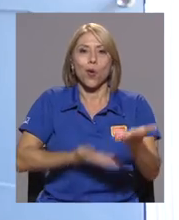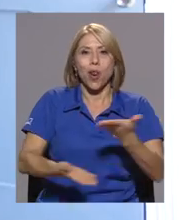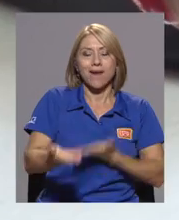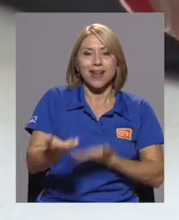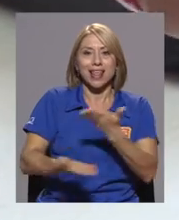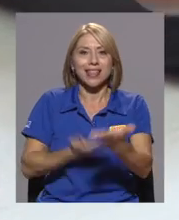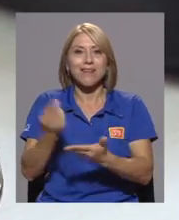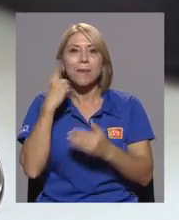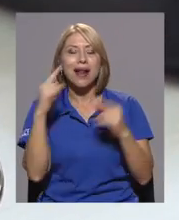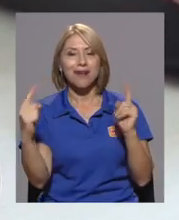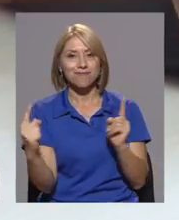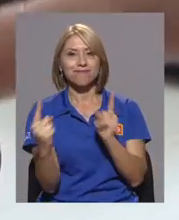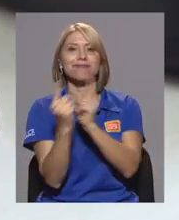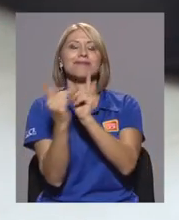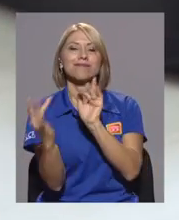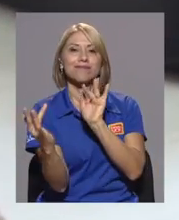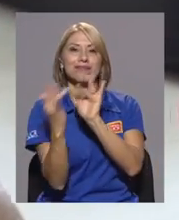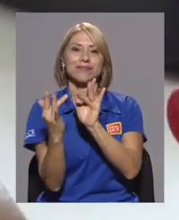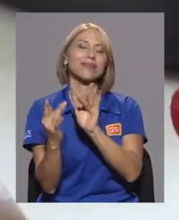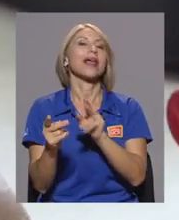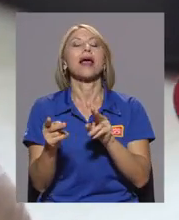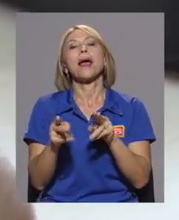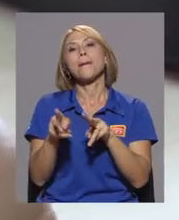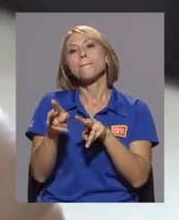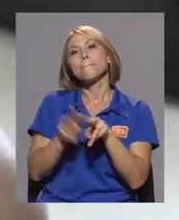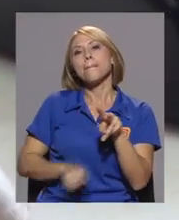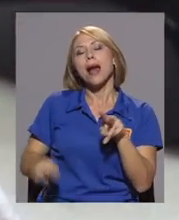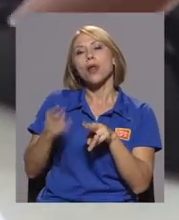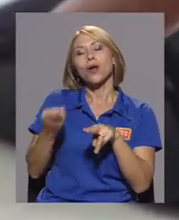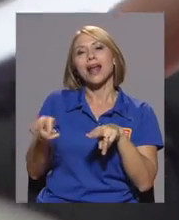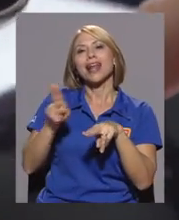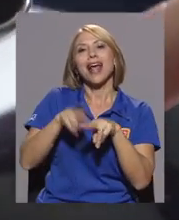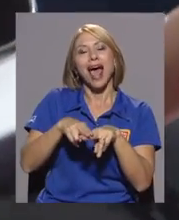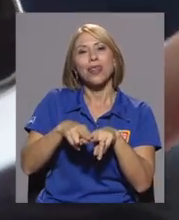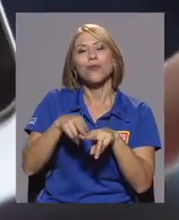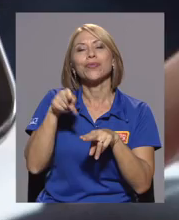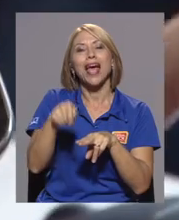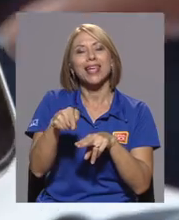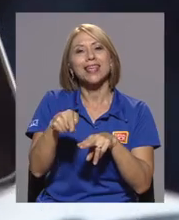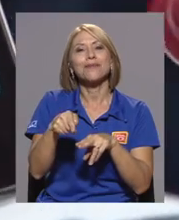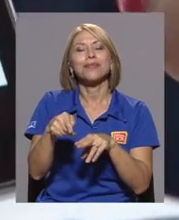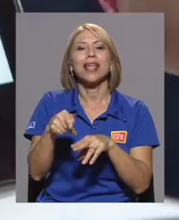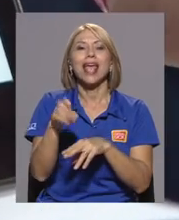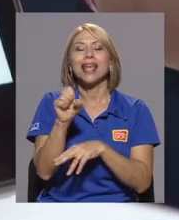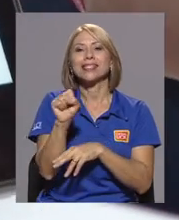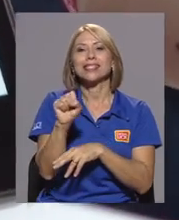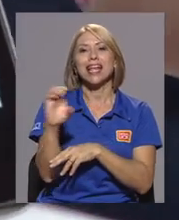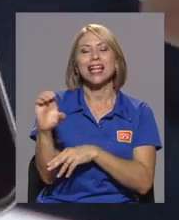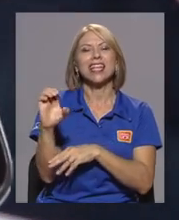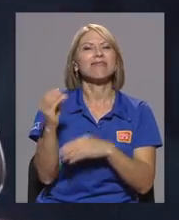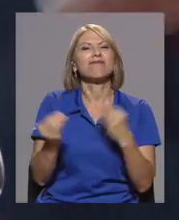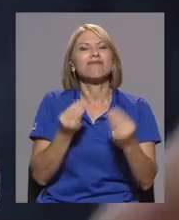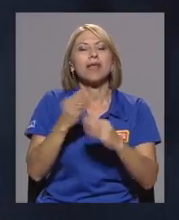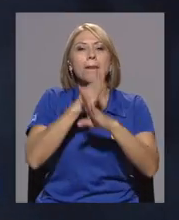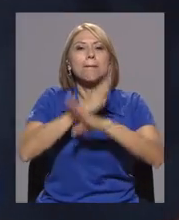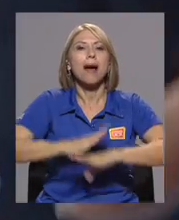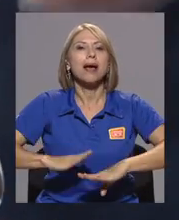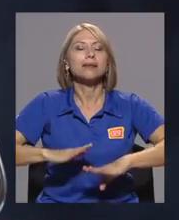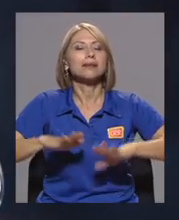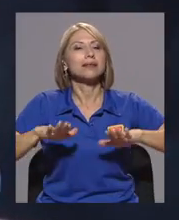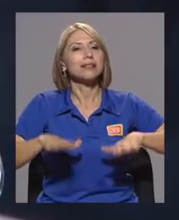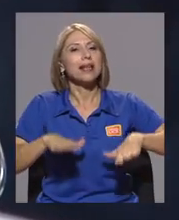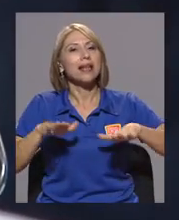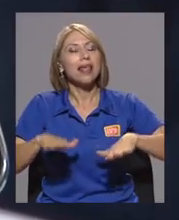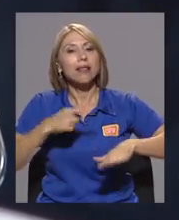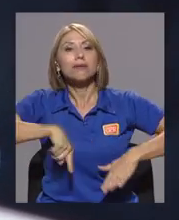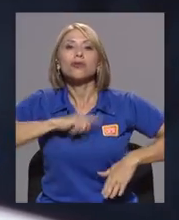para que se encuentren. El valor agregado que ofrecemos en ZenClean es la paz y la serenidad. Entonces cuando damos el servicio su